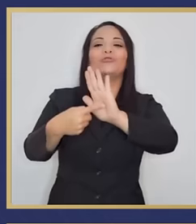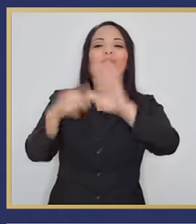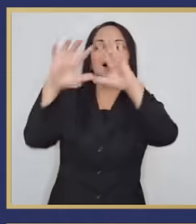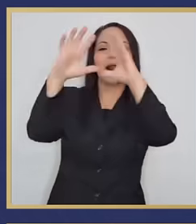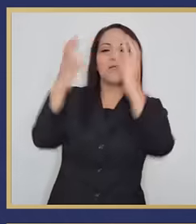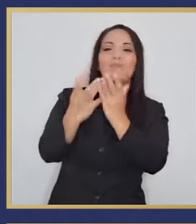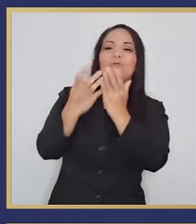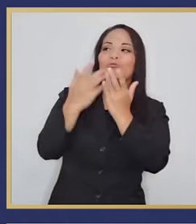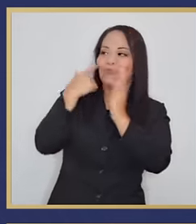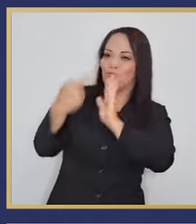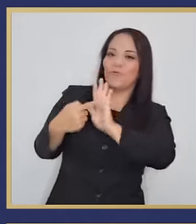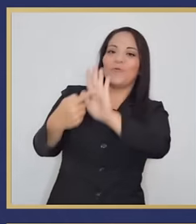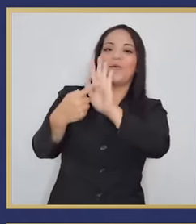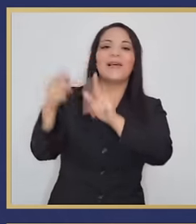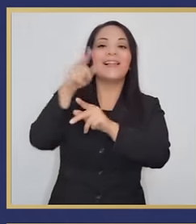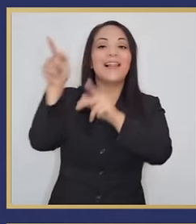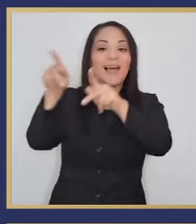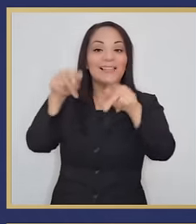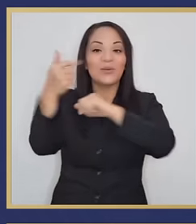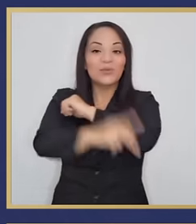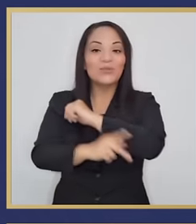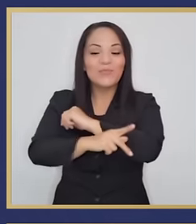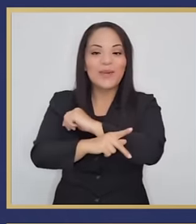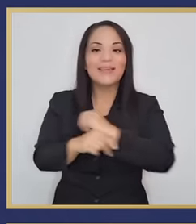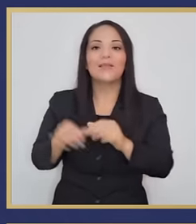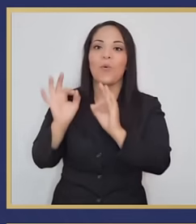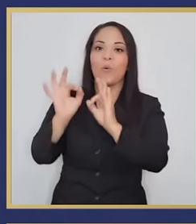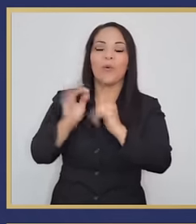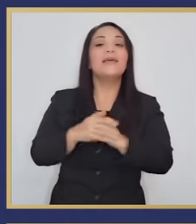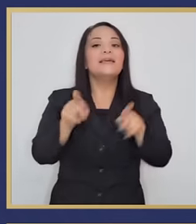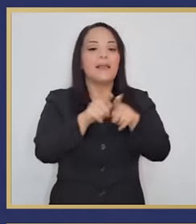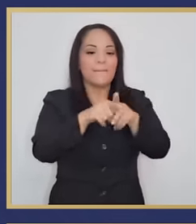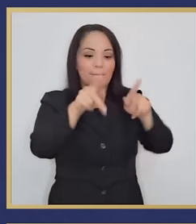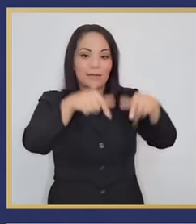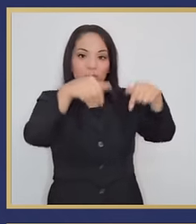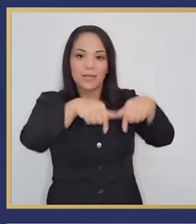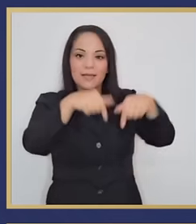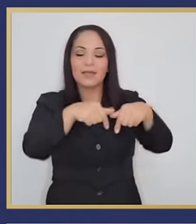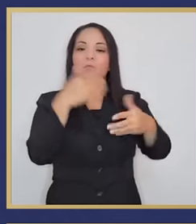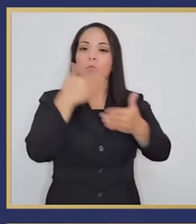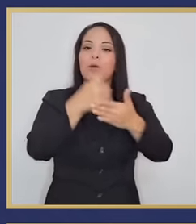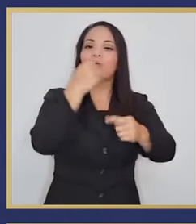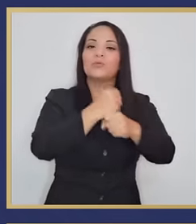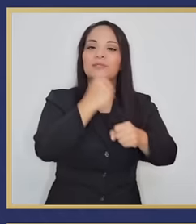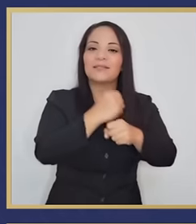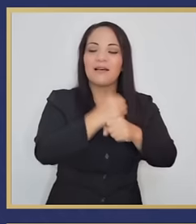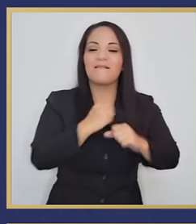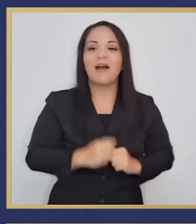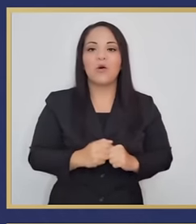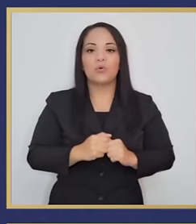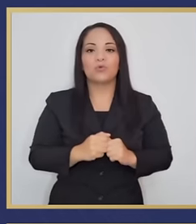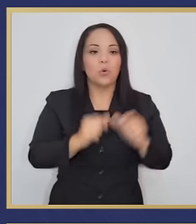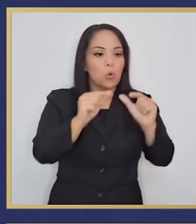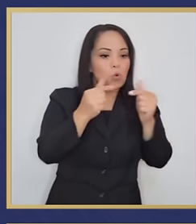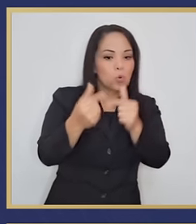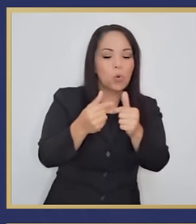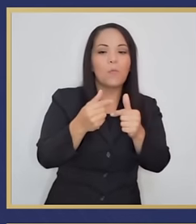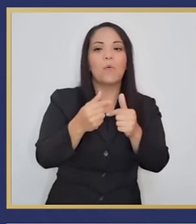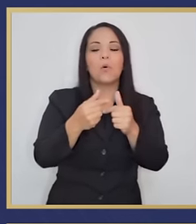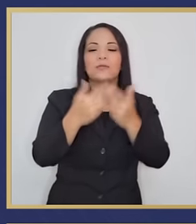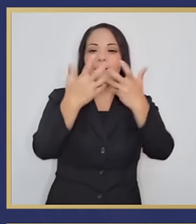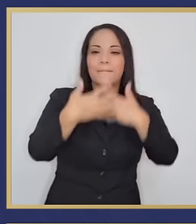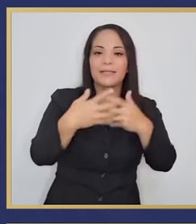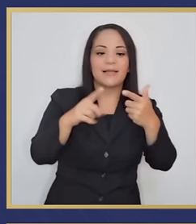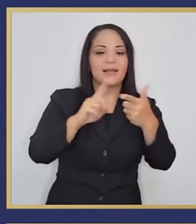mostrarlas al mundo para que la gente de ahí tenga trabajos buenos. Con las municipalidades y